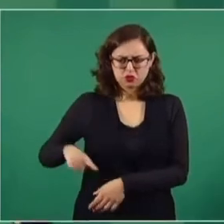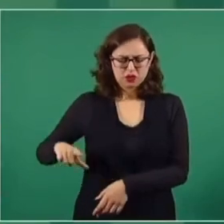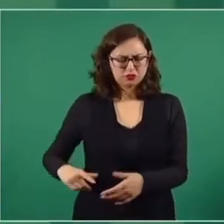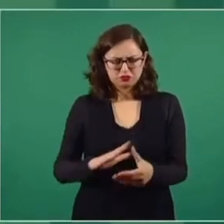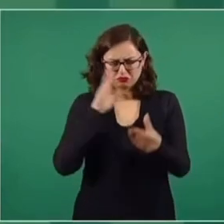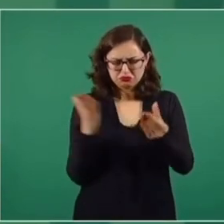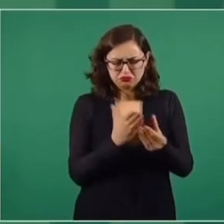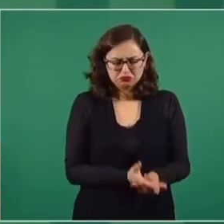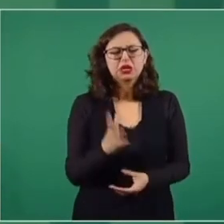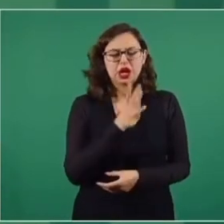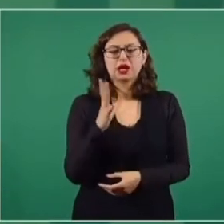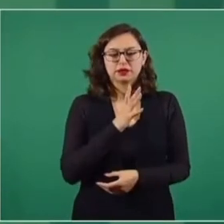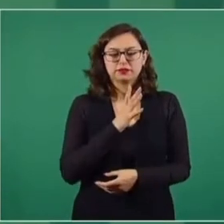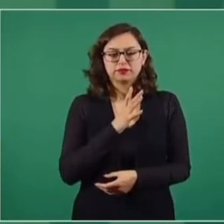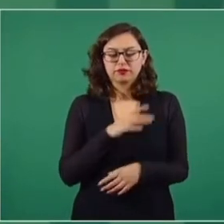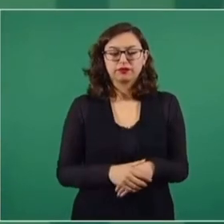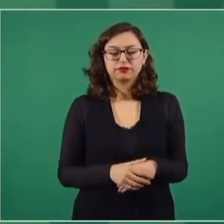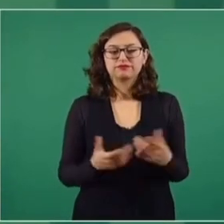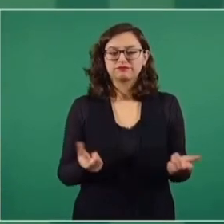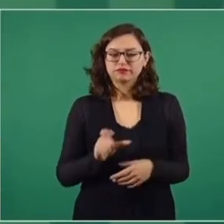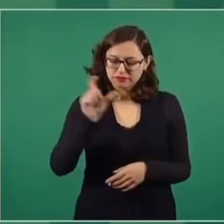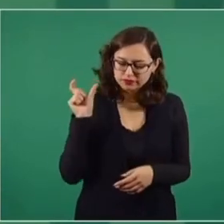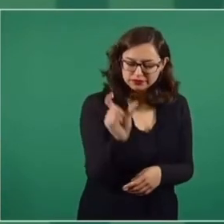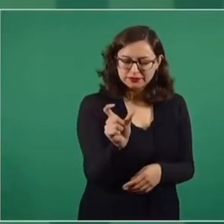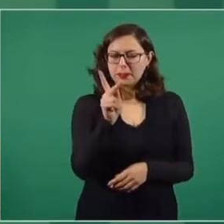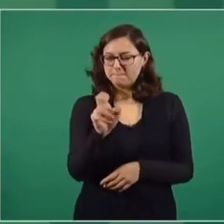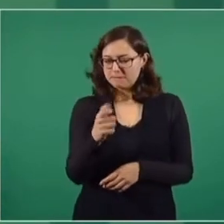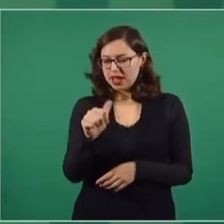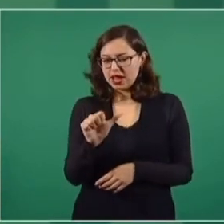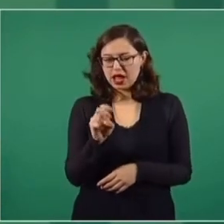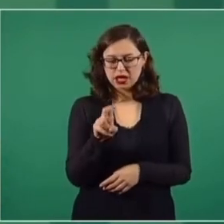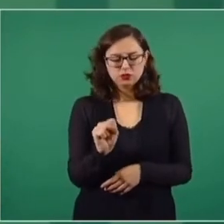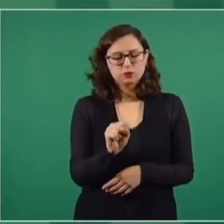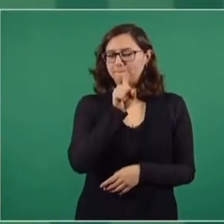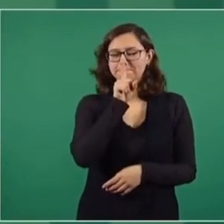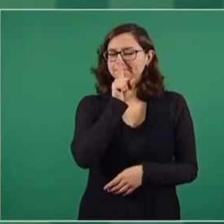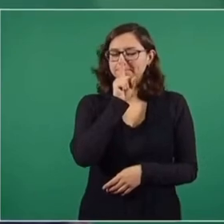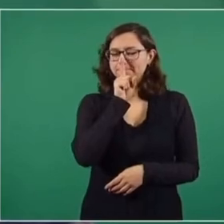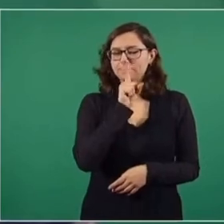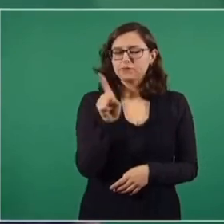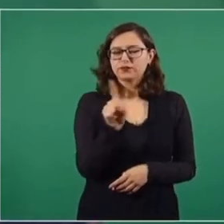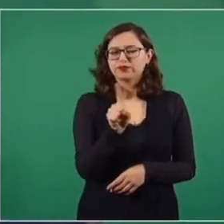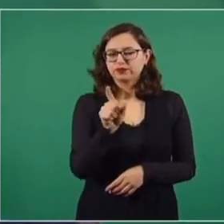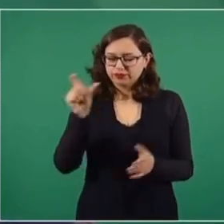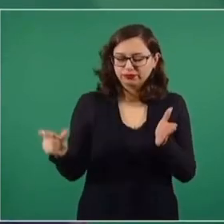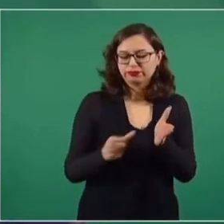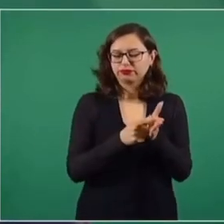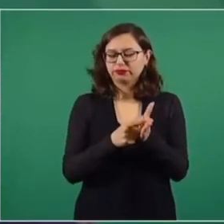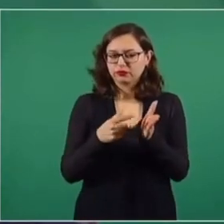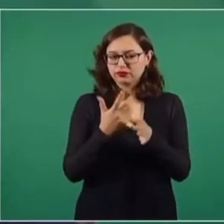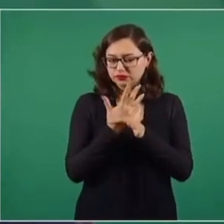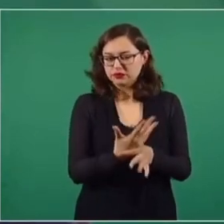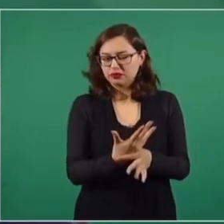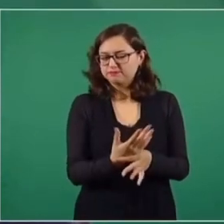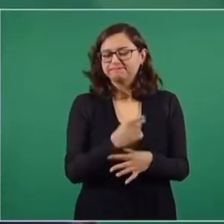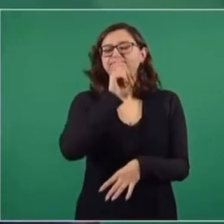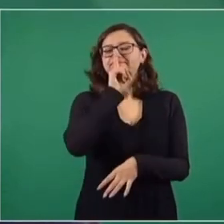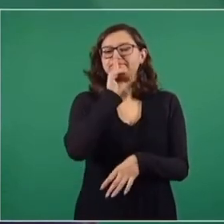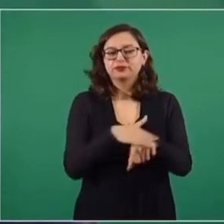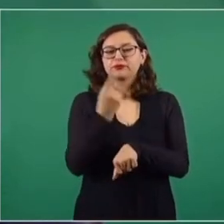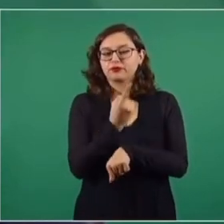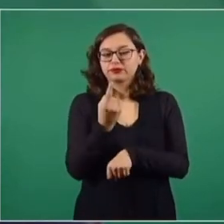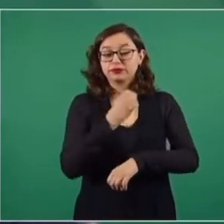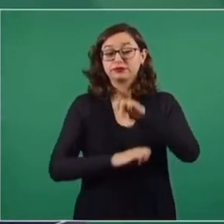precisos de Pegasus, porque hay empresas que servían como